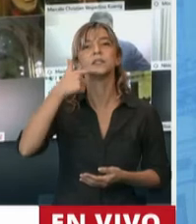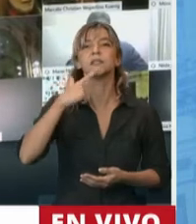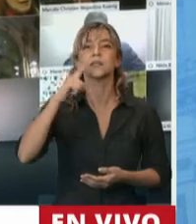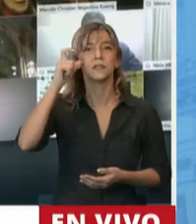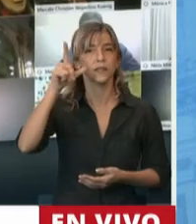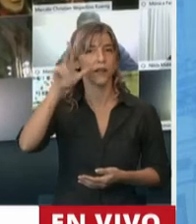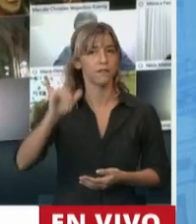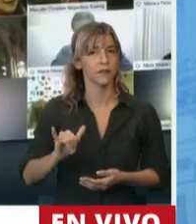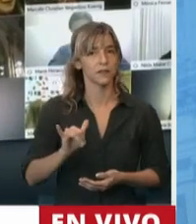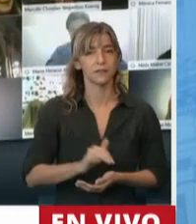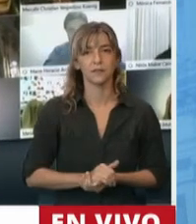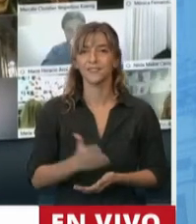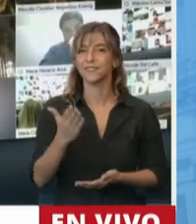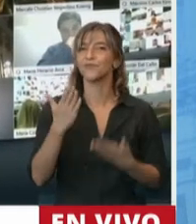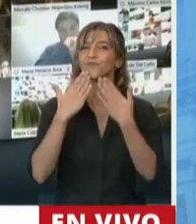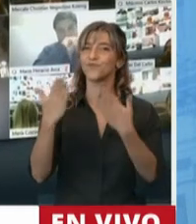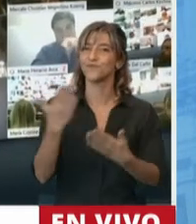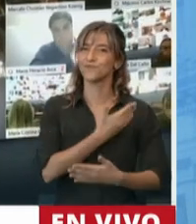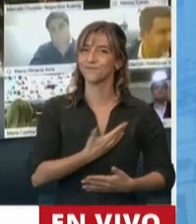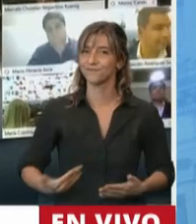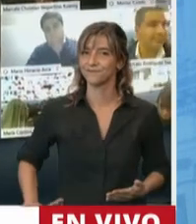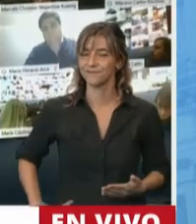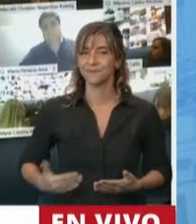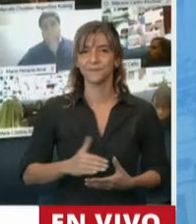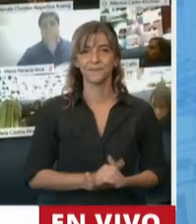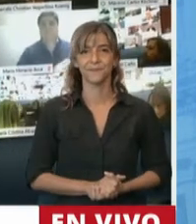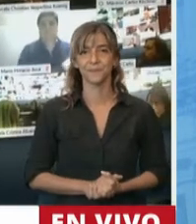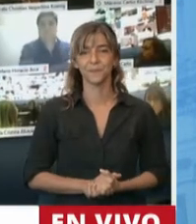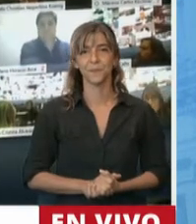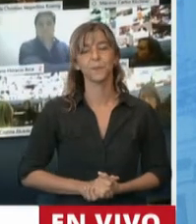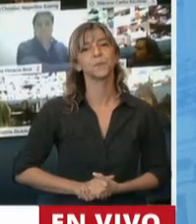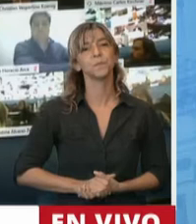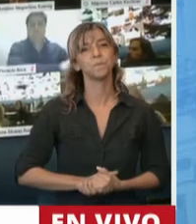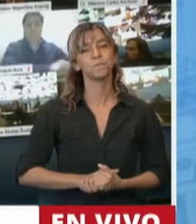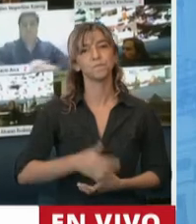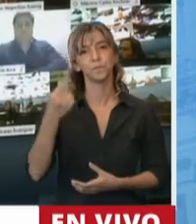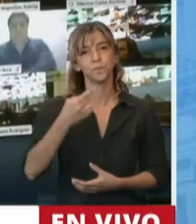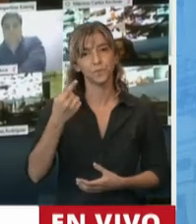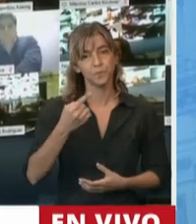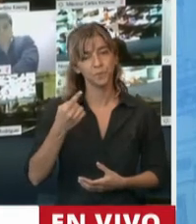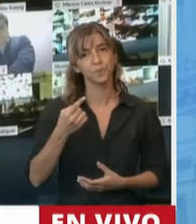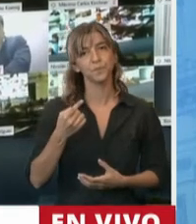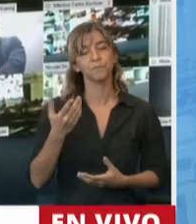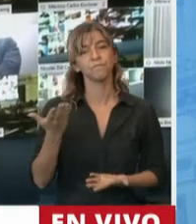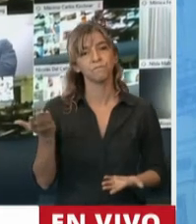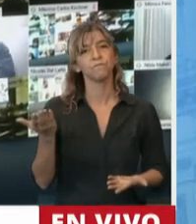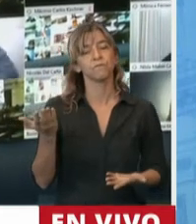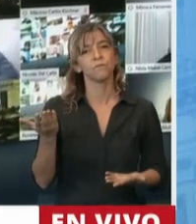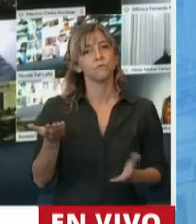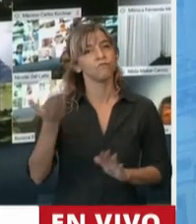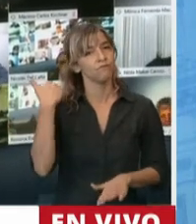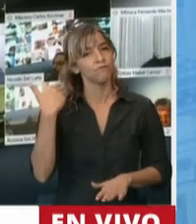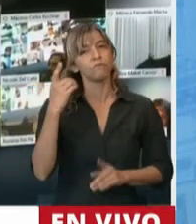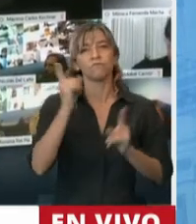Muchas gracias, señor presidente. En primer lugar, como se hizo, como